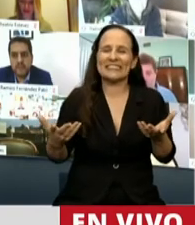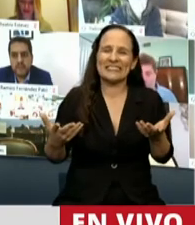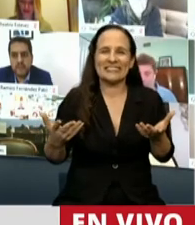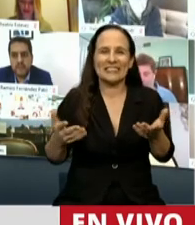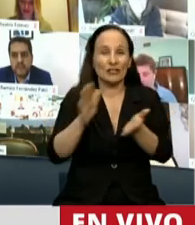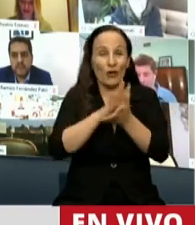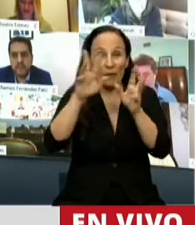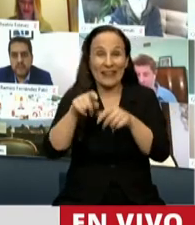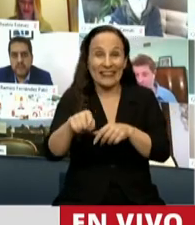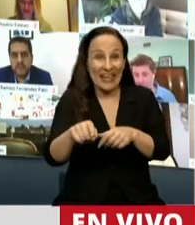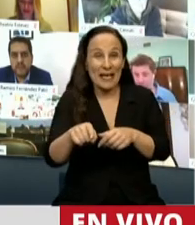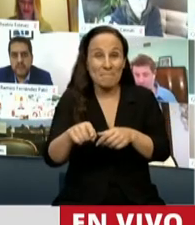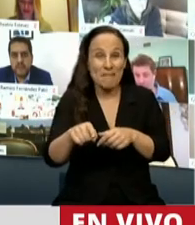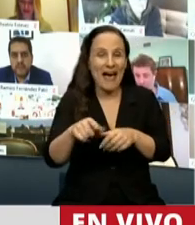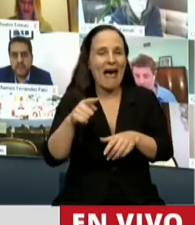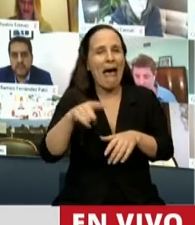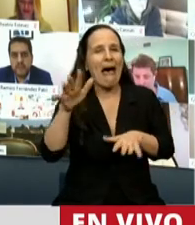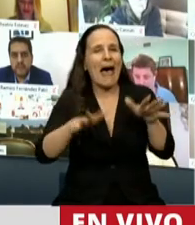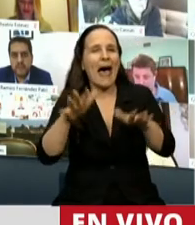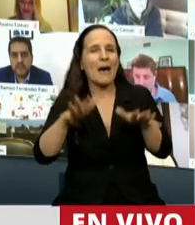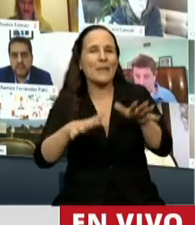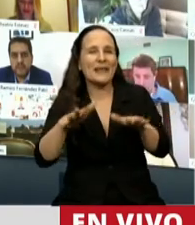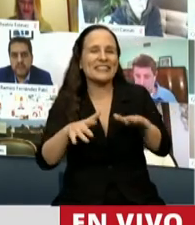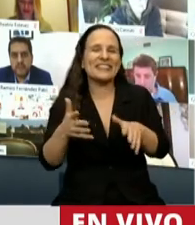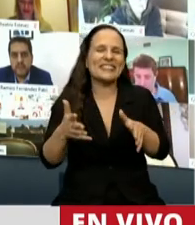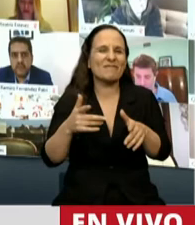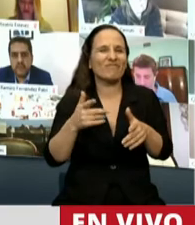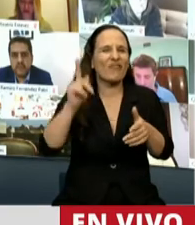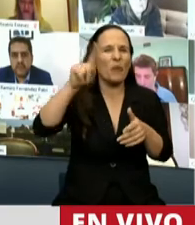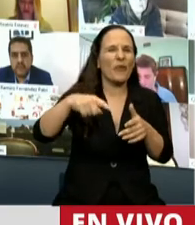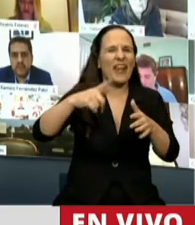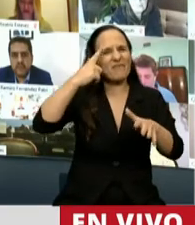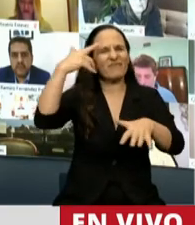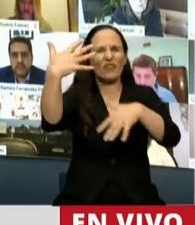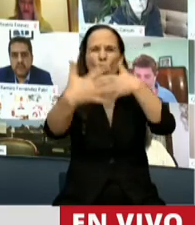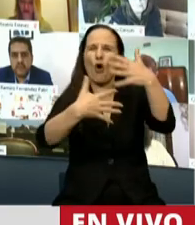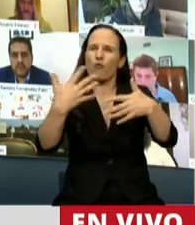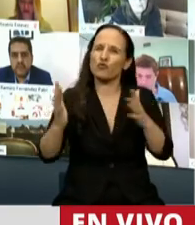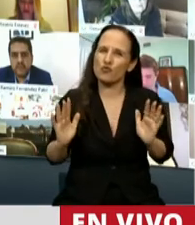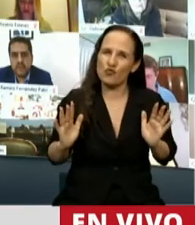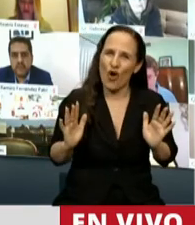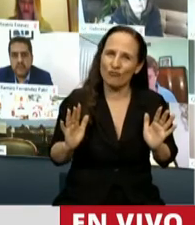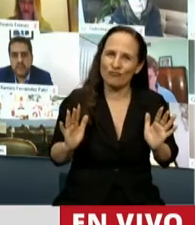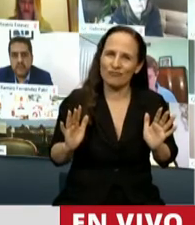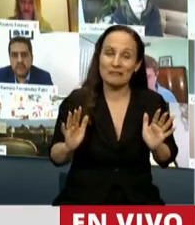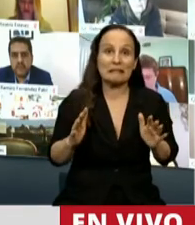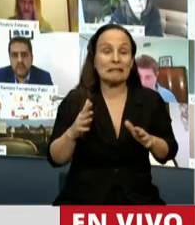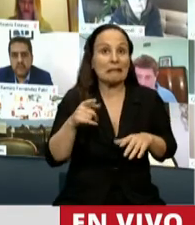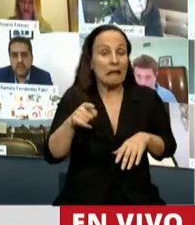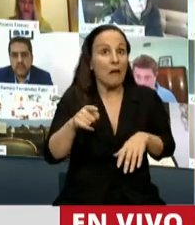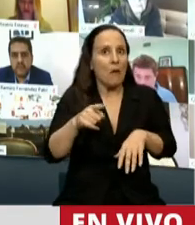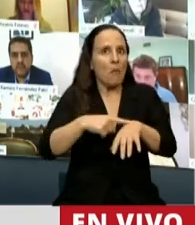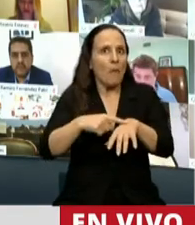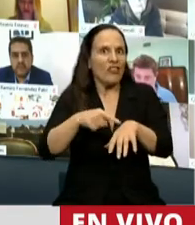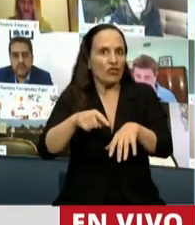con el área, hace que haya un marco de confusión. Y la verdad que cuando la Argentina habla,